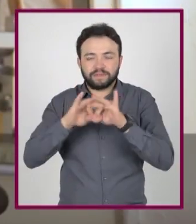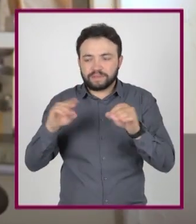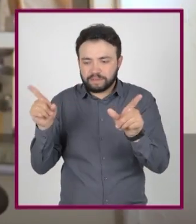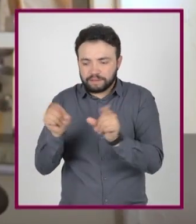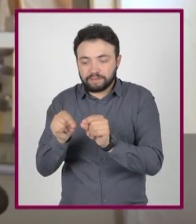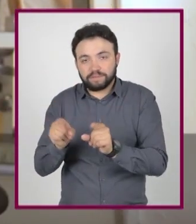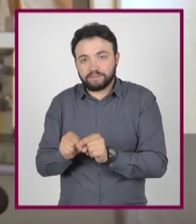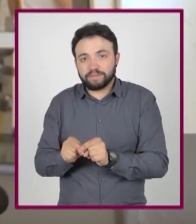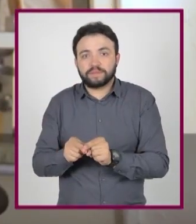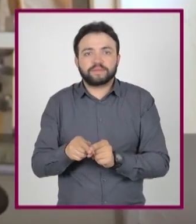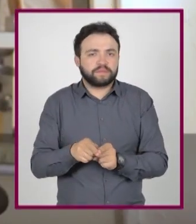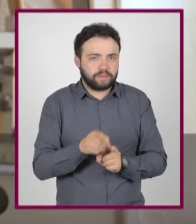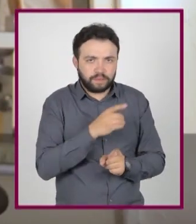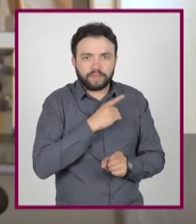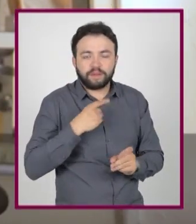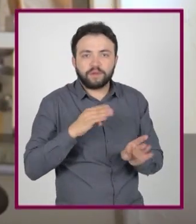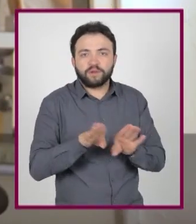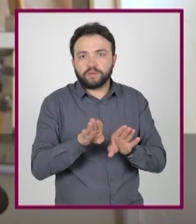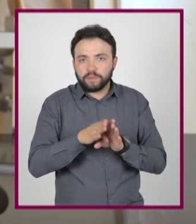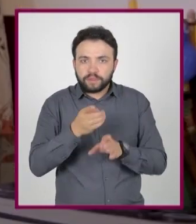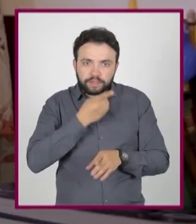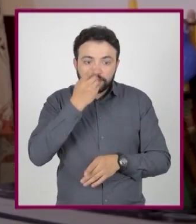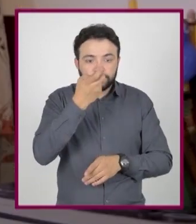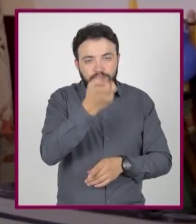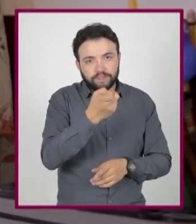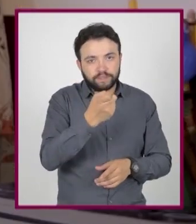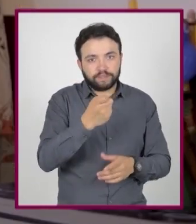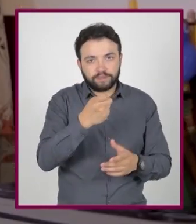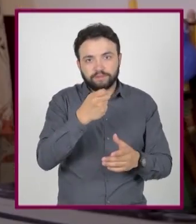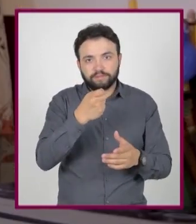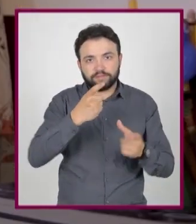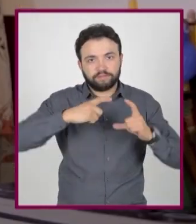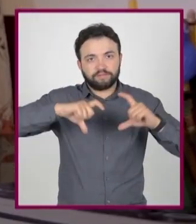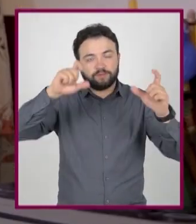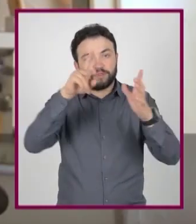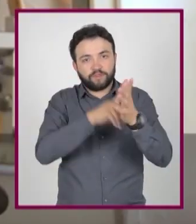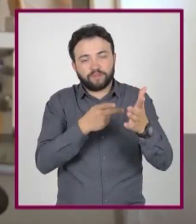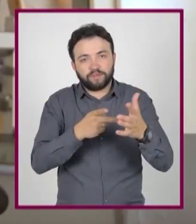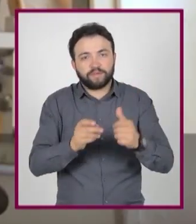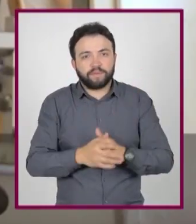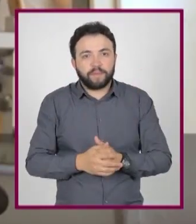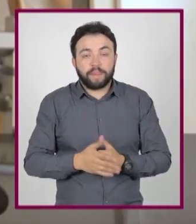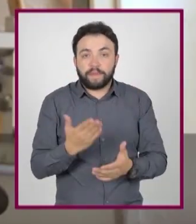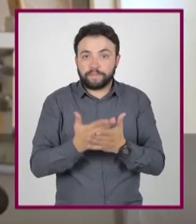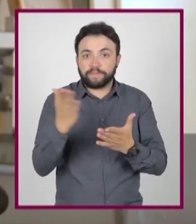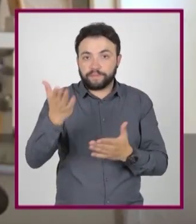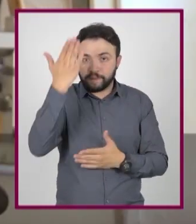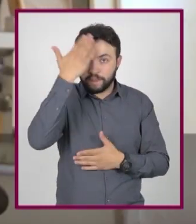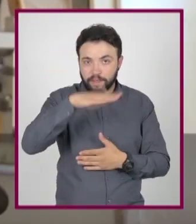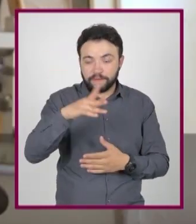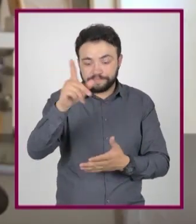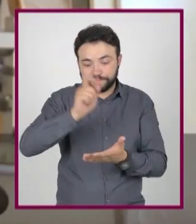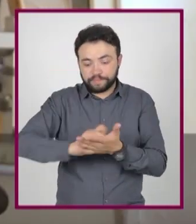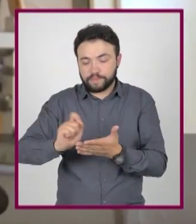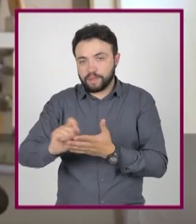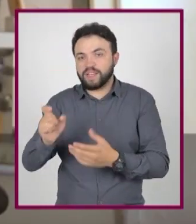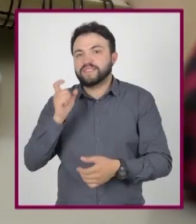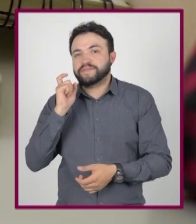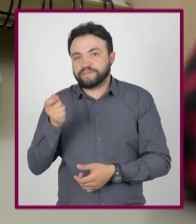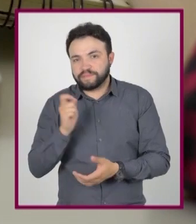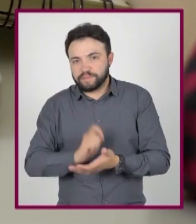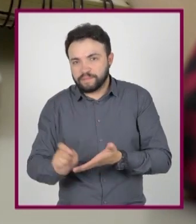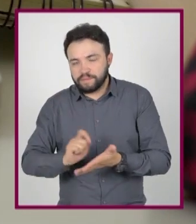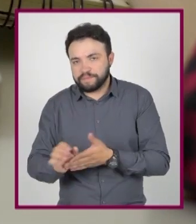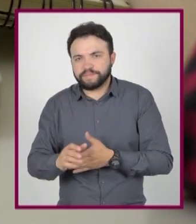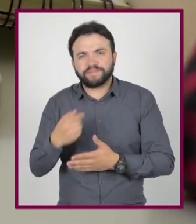de más mencionarlo en este programa otra vez. Y las veces que sea necesario. Sí, sí, sí. Ahora ya sabes qué anotar en tu